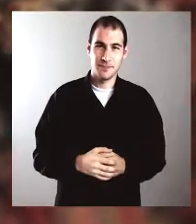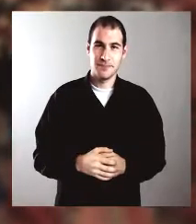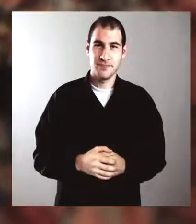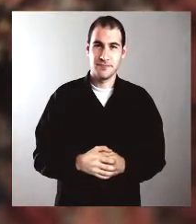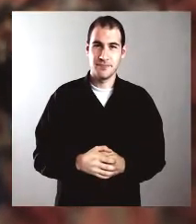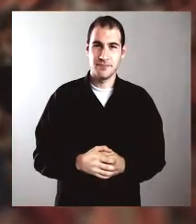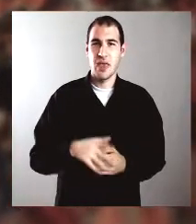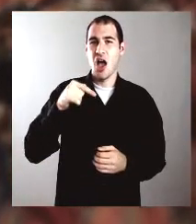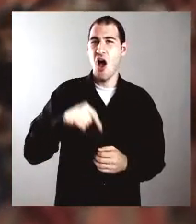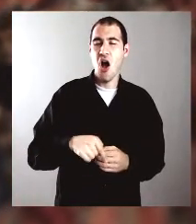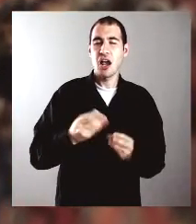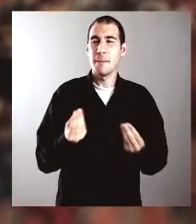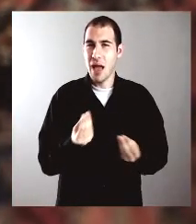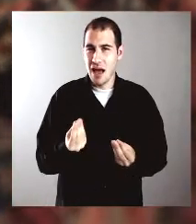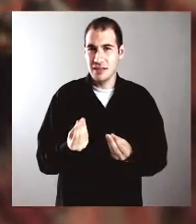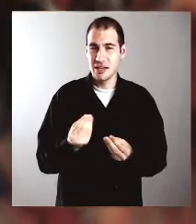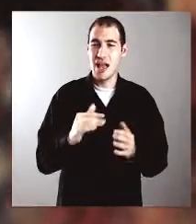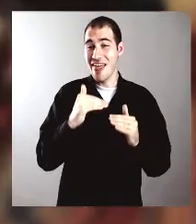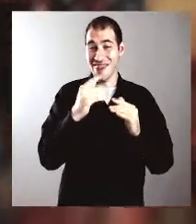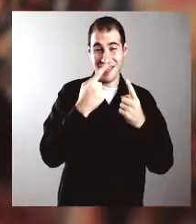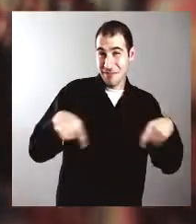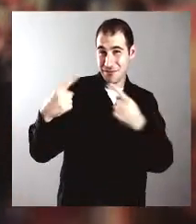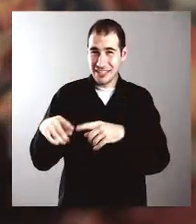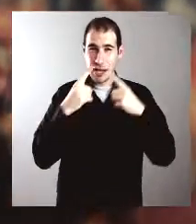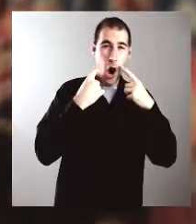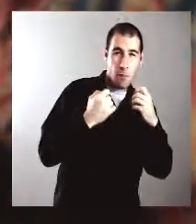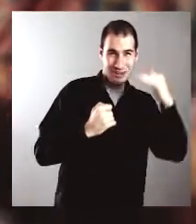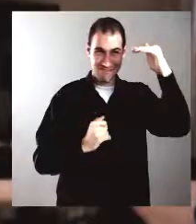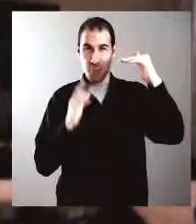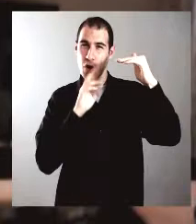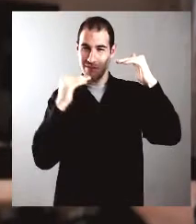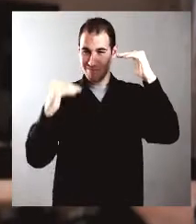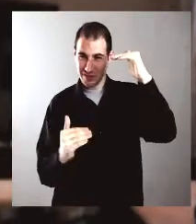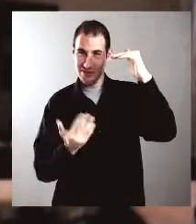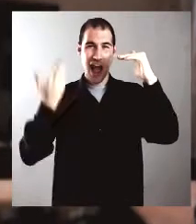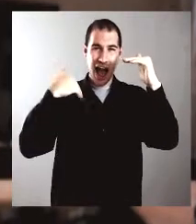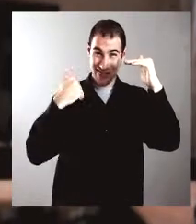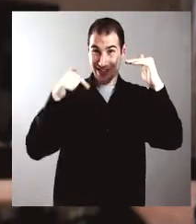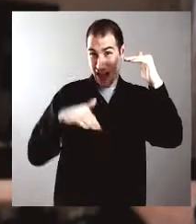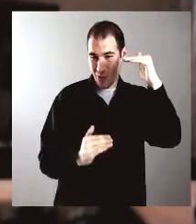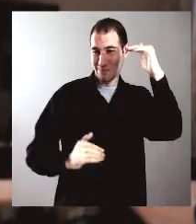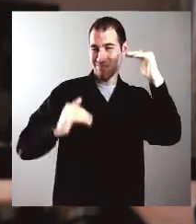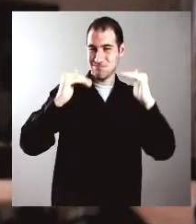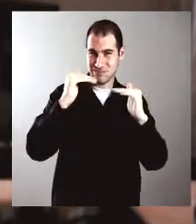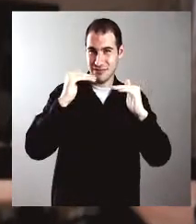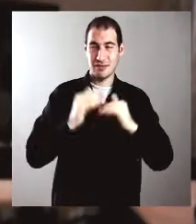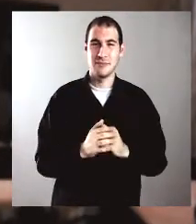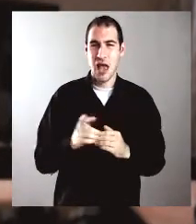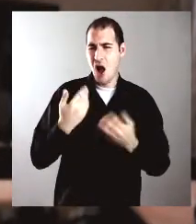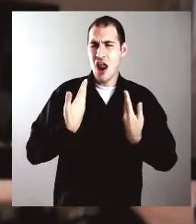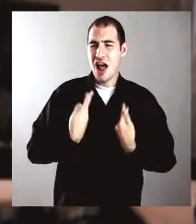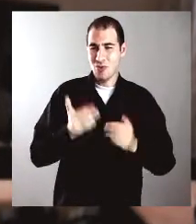Hoy en día se han allanado muchísimas diferencias que posiblemente al principio cuando se instauró no